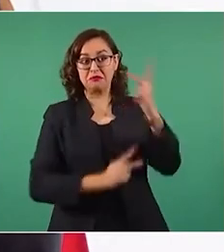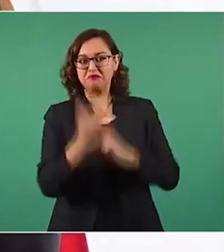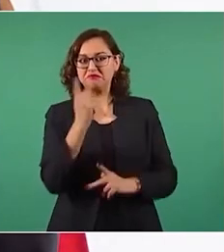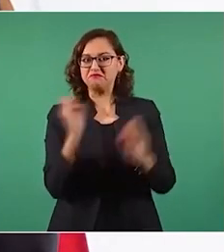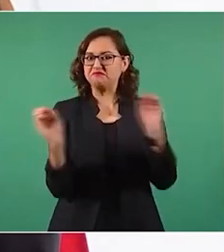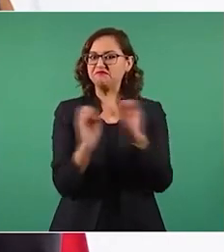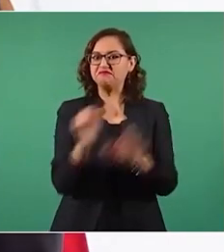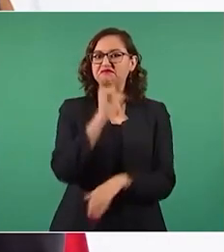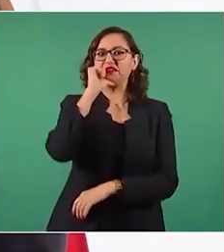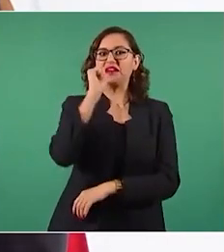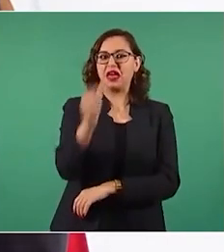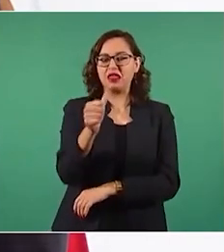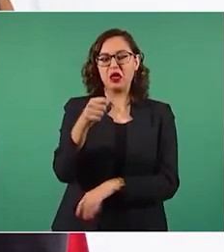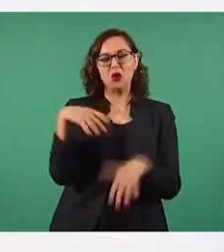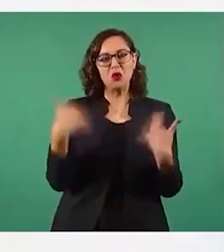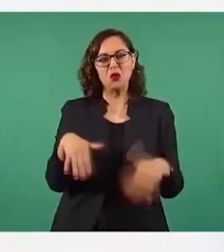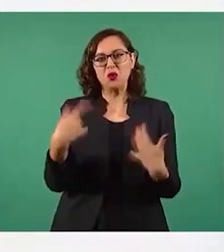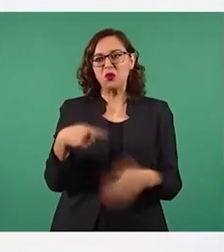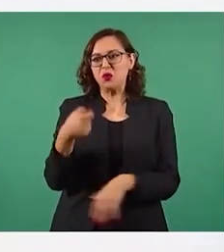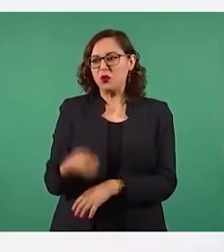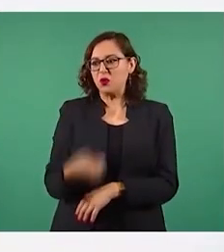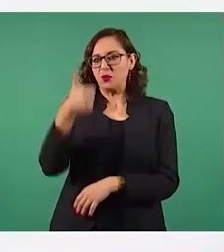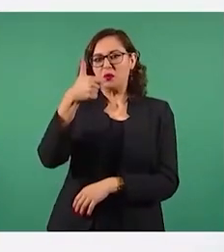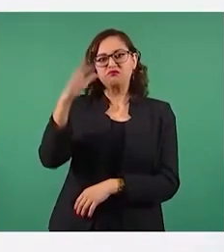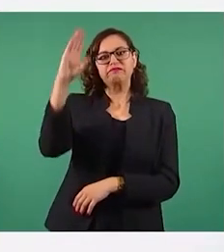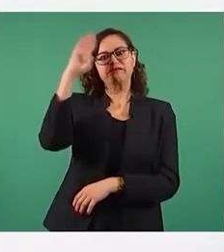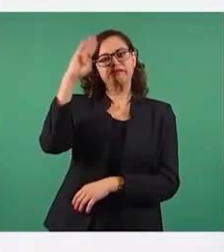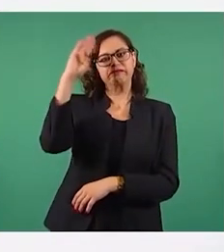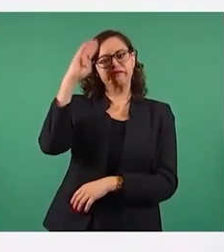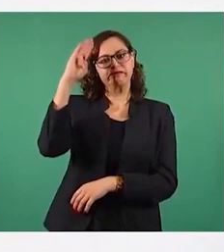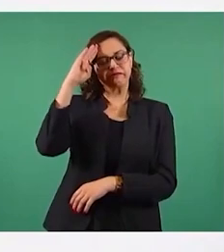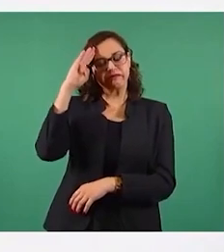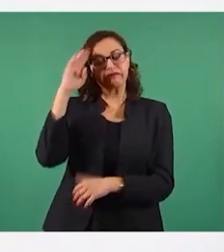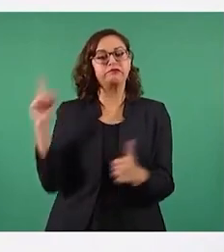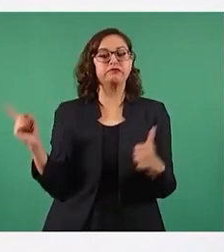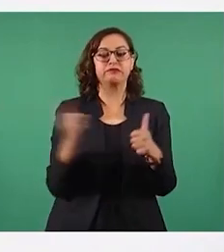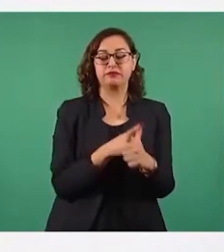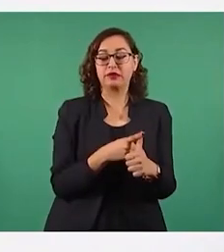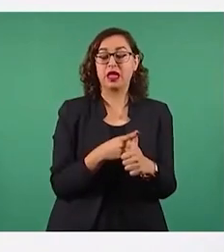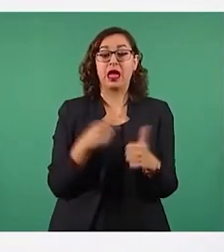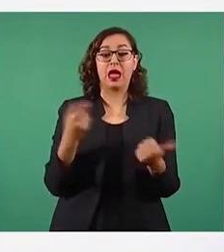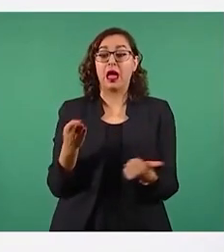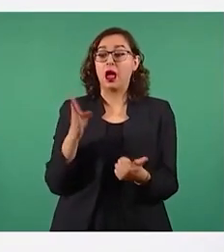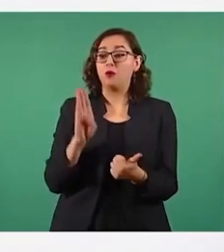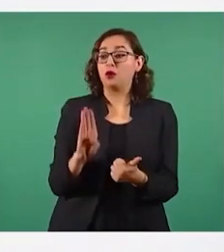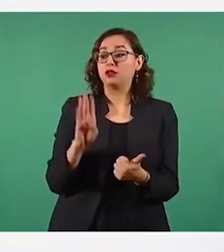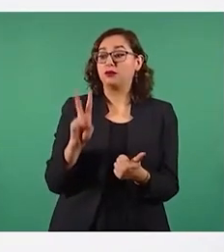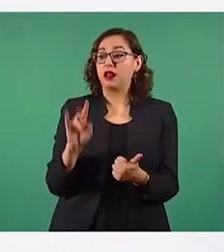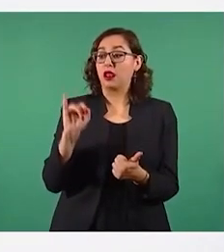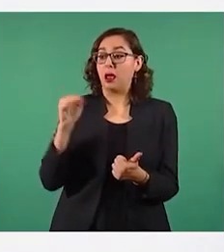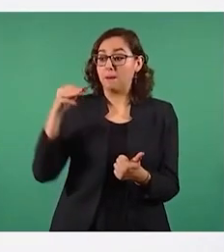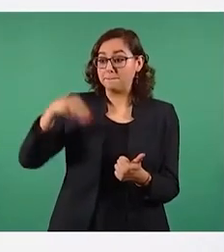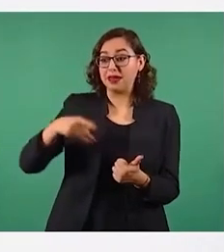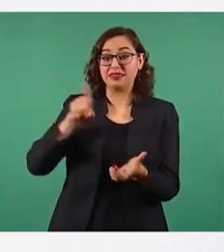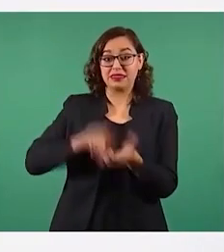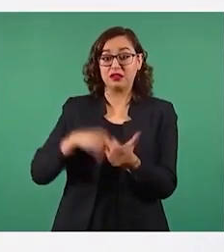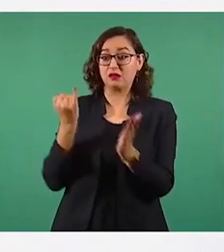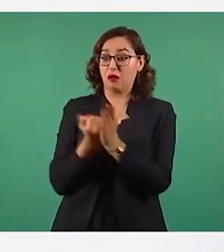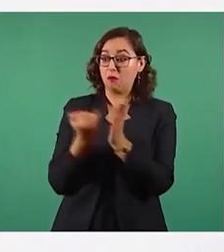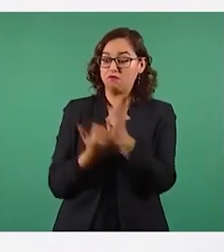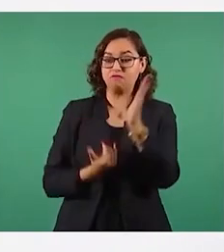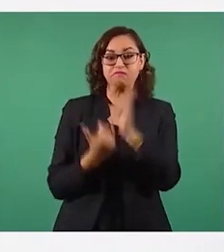récord histórico en aumento del índice de la Bolsa de Valores, récord histórico